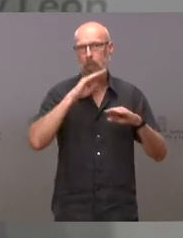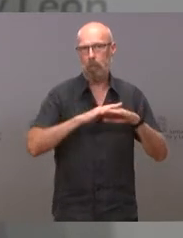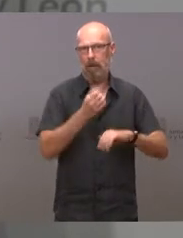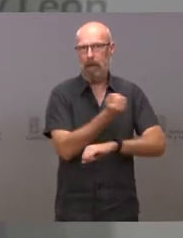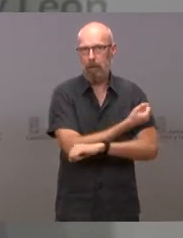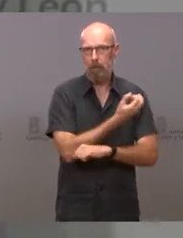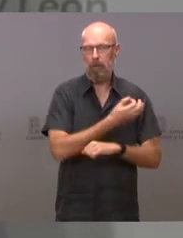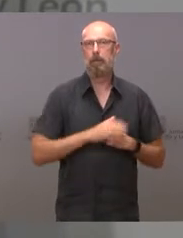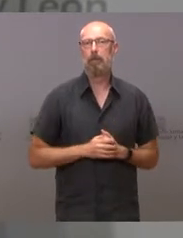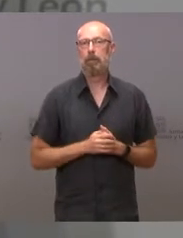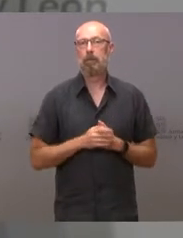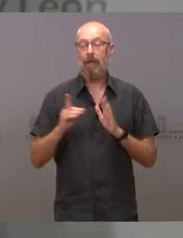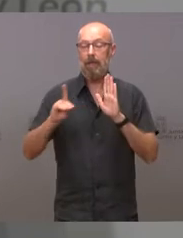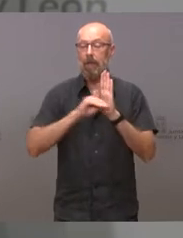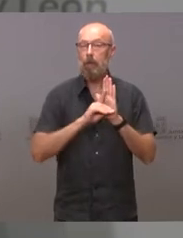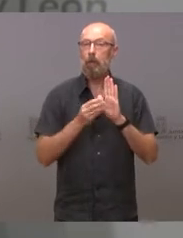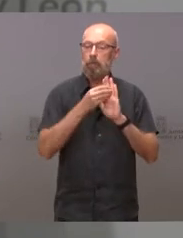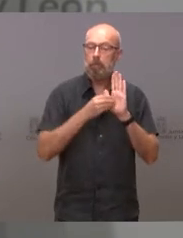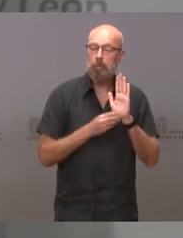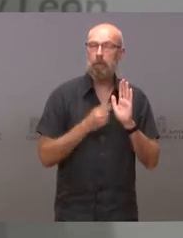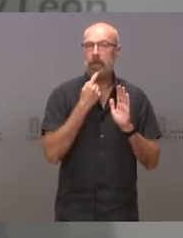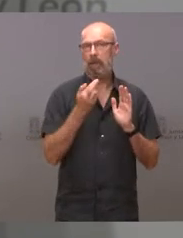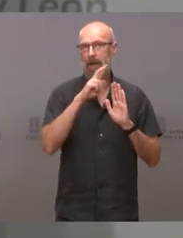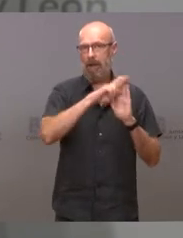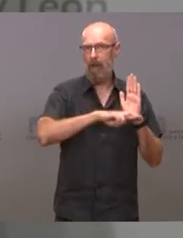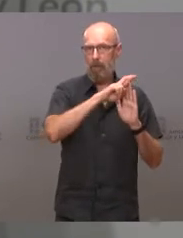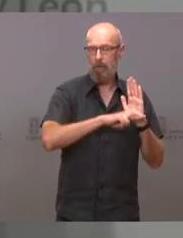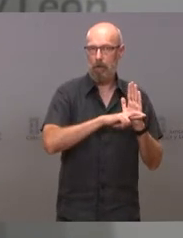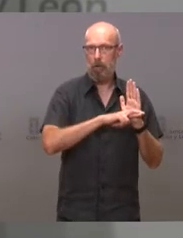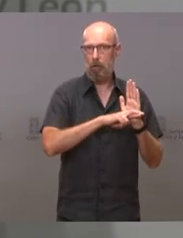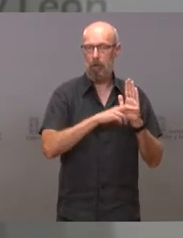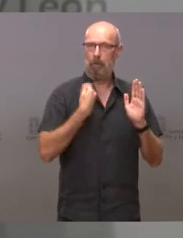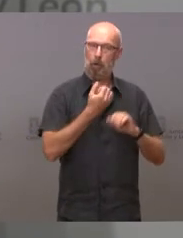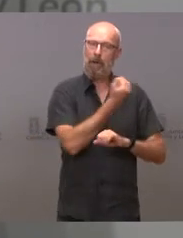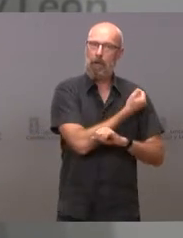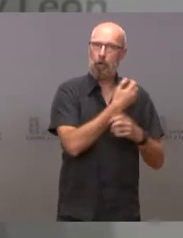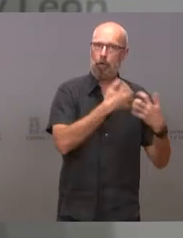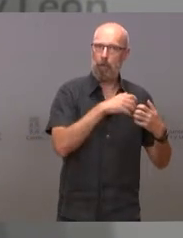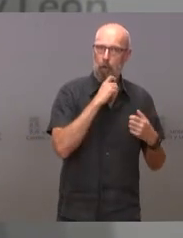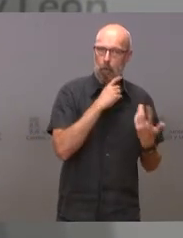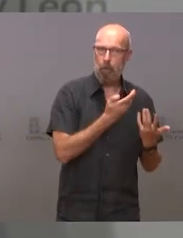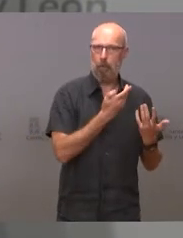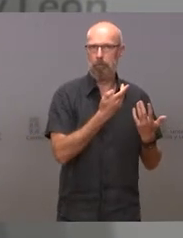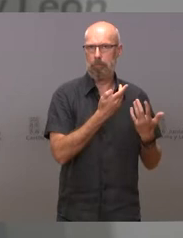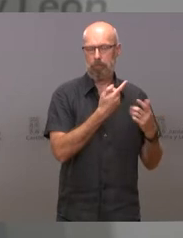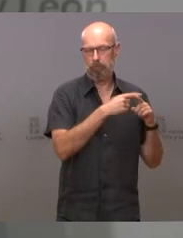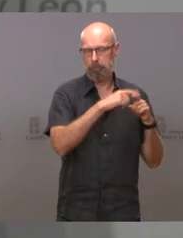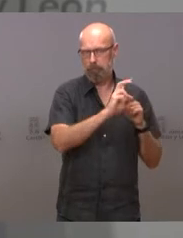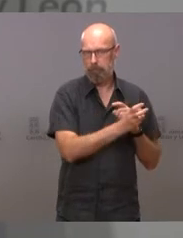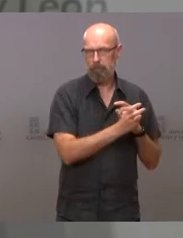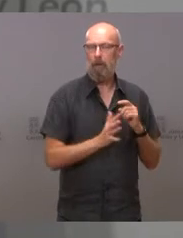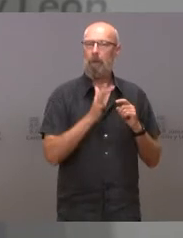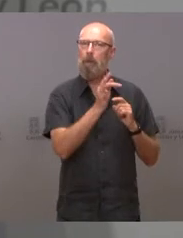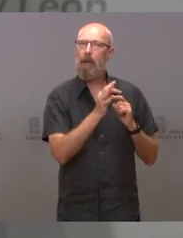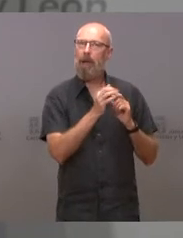En el decreto recoge, por una parte, el reglamento que regula el citado registro en sus distintos aspectos y luego desarrolla el